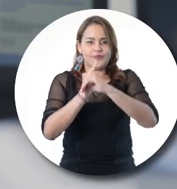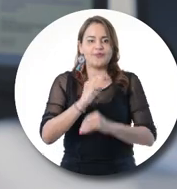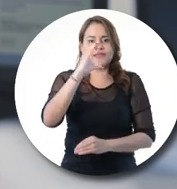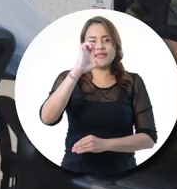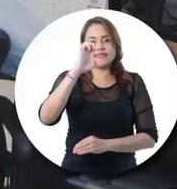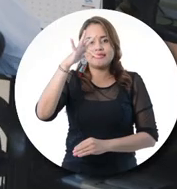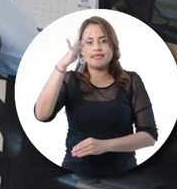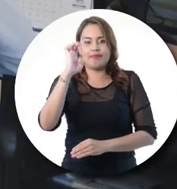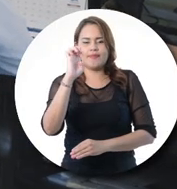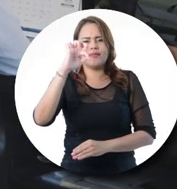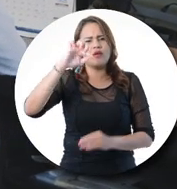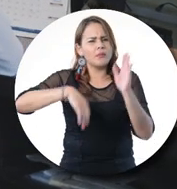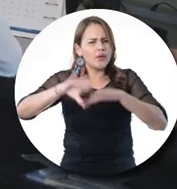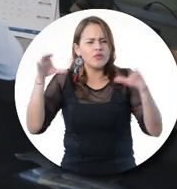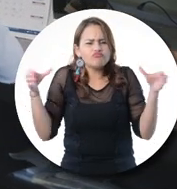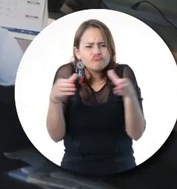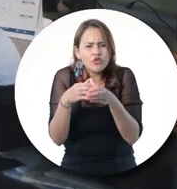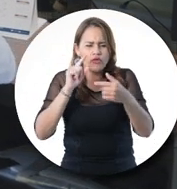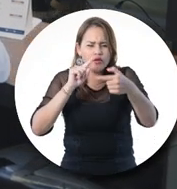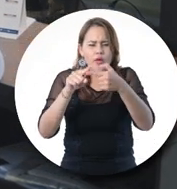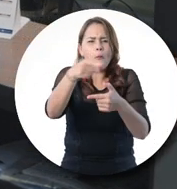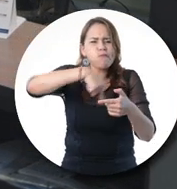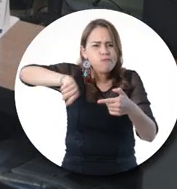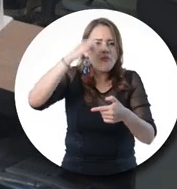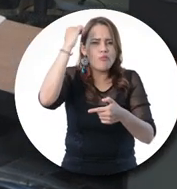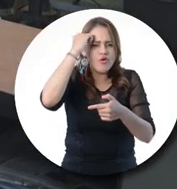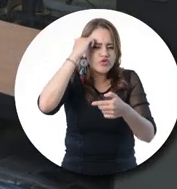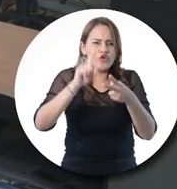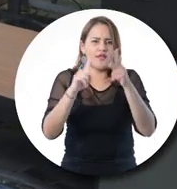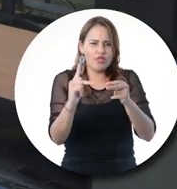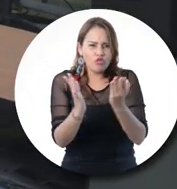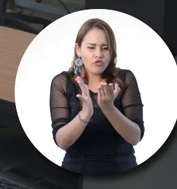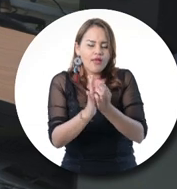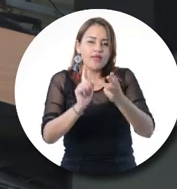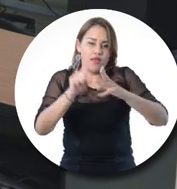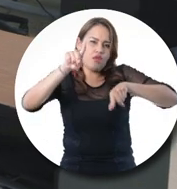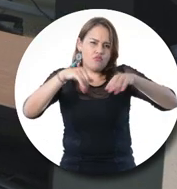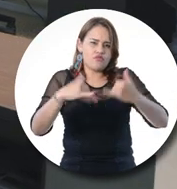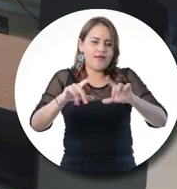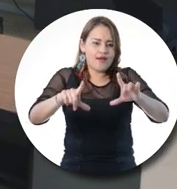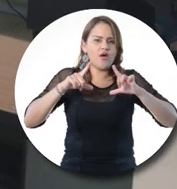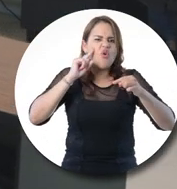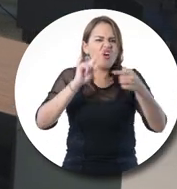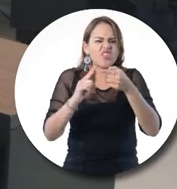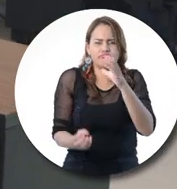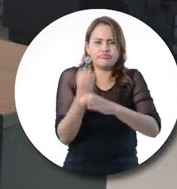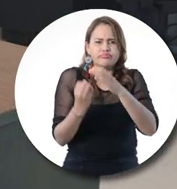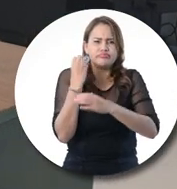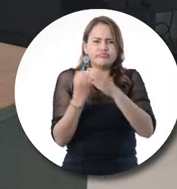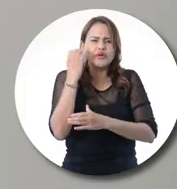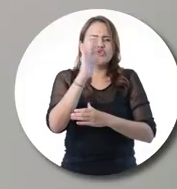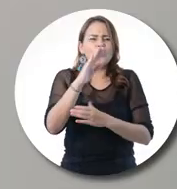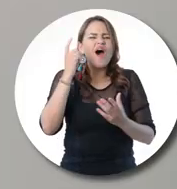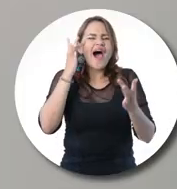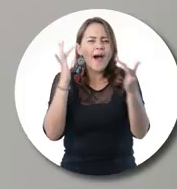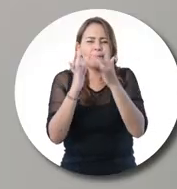institucional CETEP es un centro de apoyo tecnológico integrado por un equipo de docentes, estudiantes y egresados que ayudan a la producción de